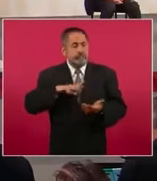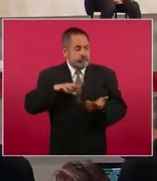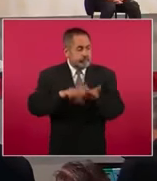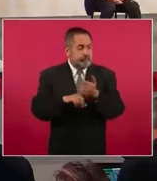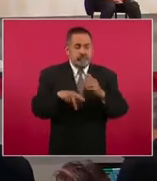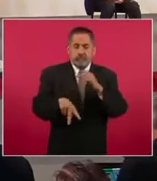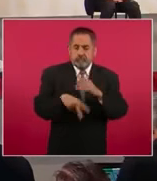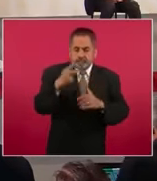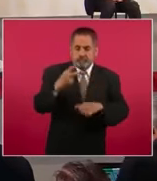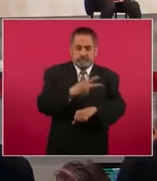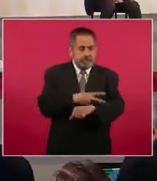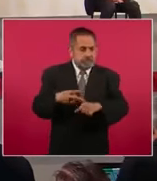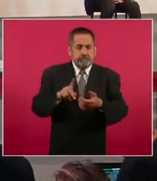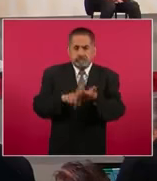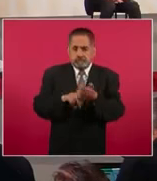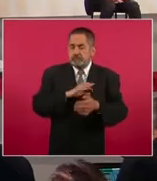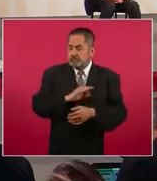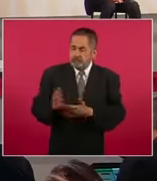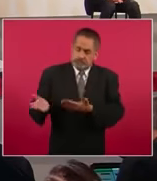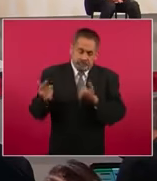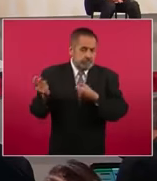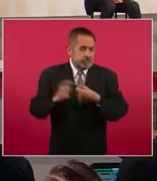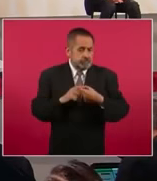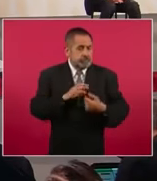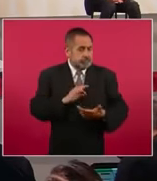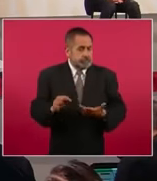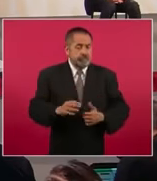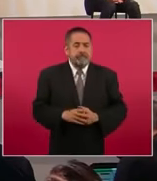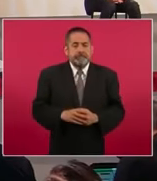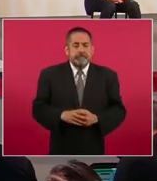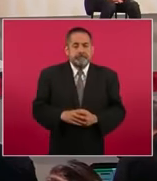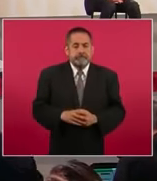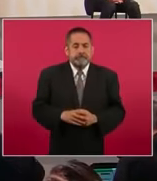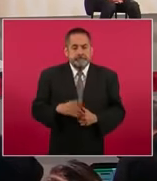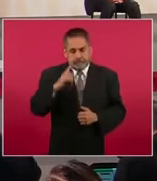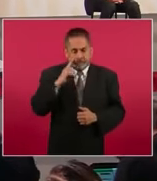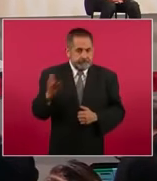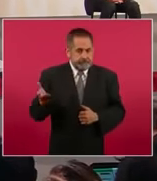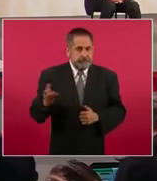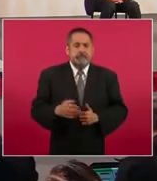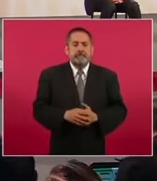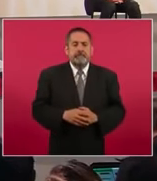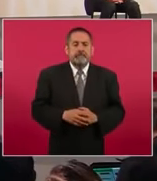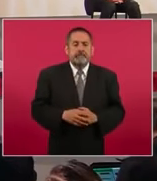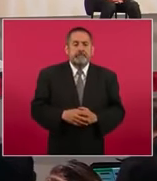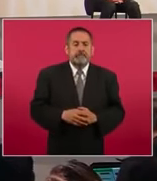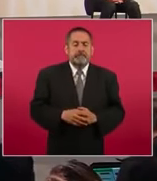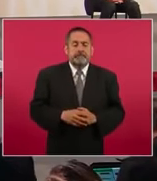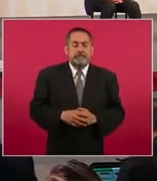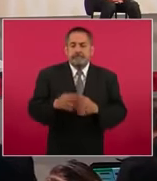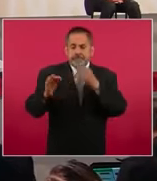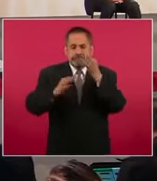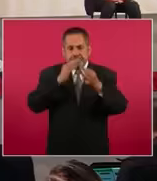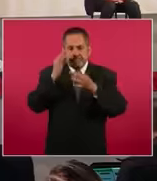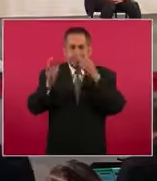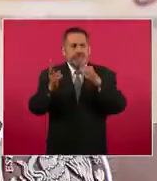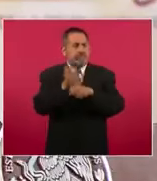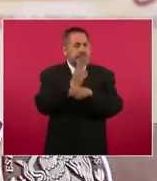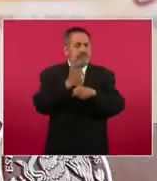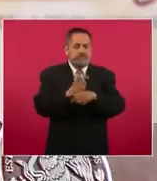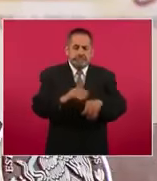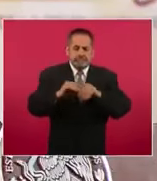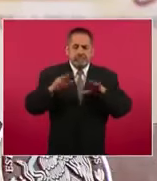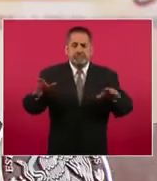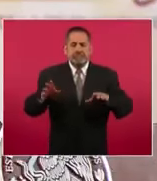Sí, podemos ver la siguiente. ¿Cómo va a hacerse esta convocatoria? Los